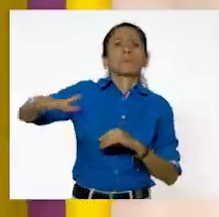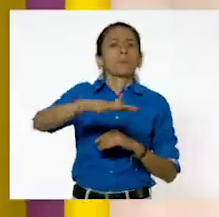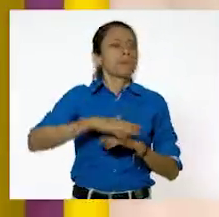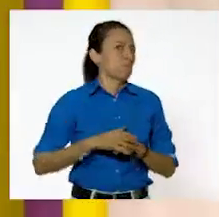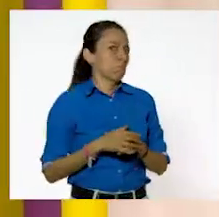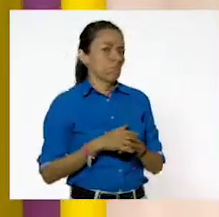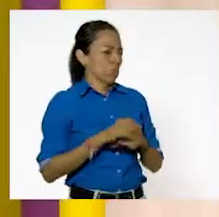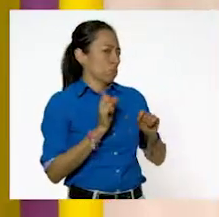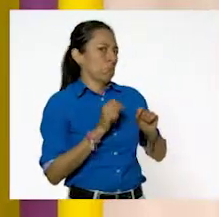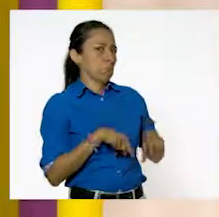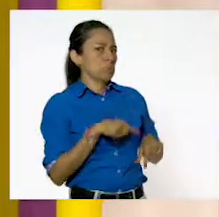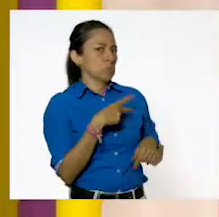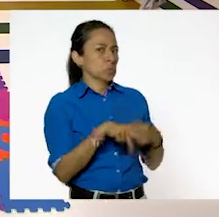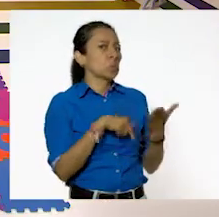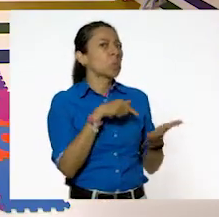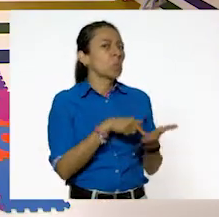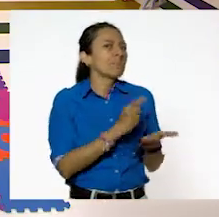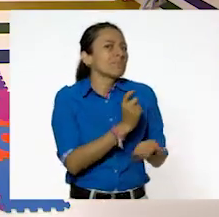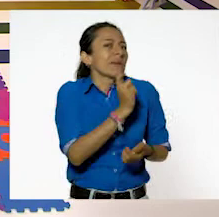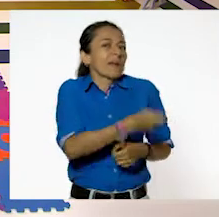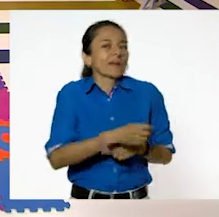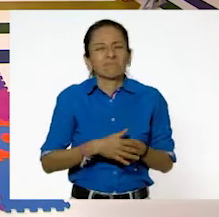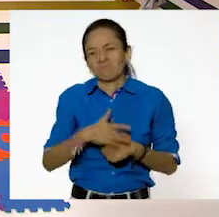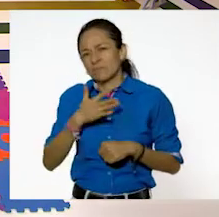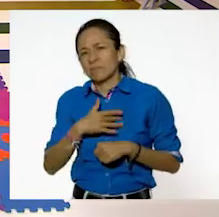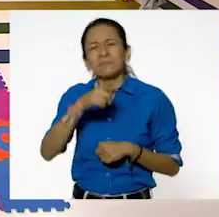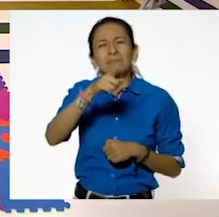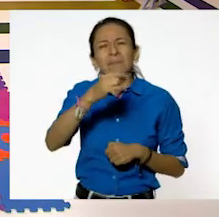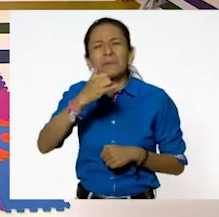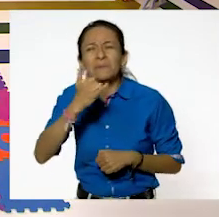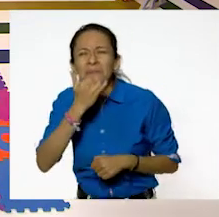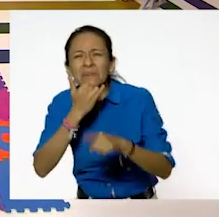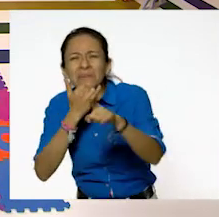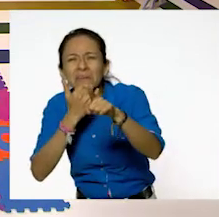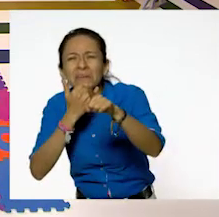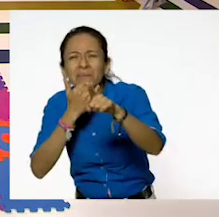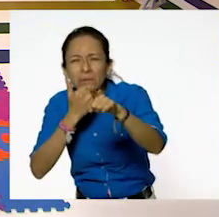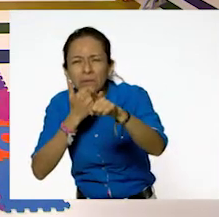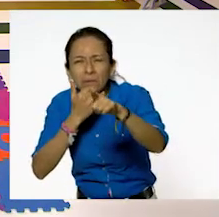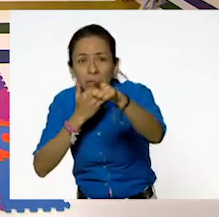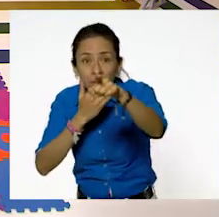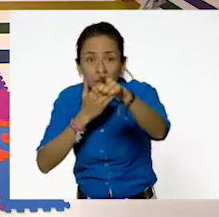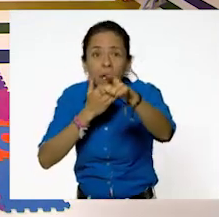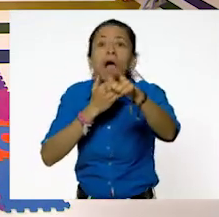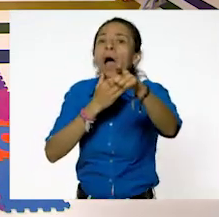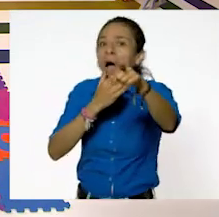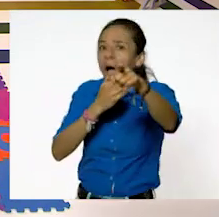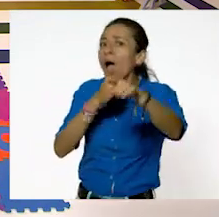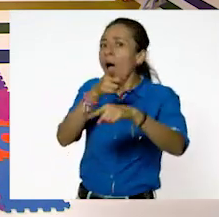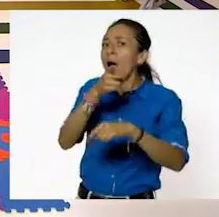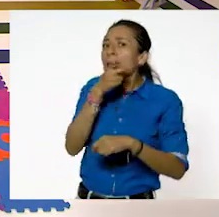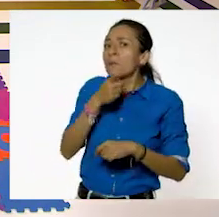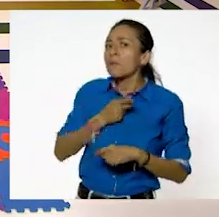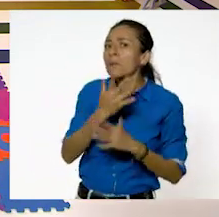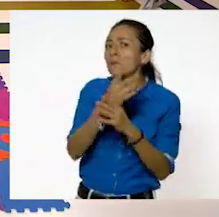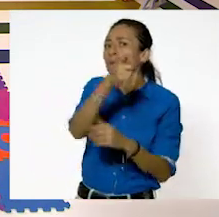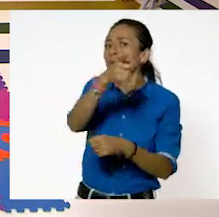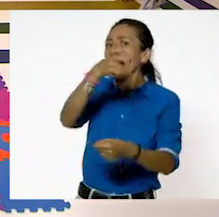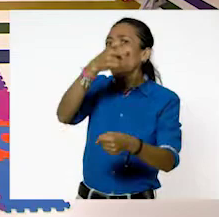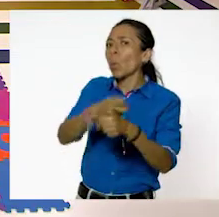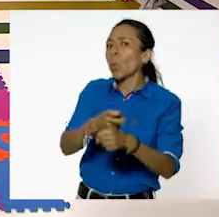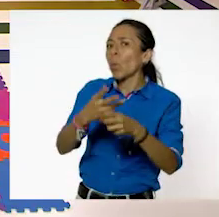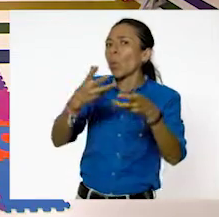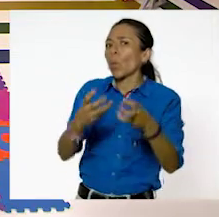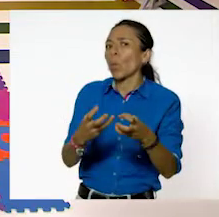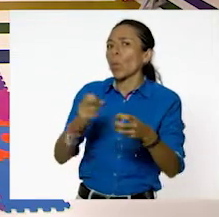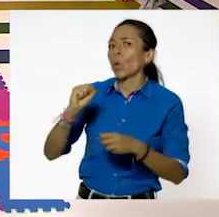creen que corresponda, Pili? Yo creo que... ¿Sólido? ¿A cuál? ¿Sólido? Sí, me están diciendo que al sólido. Entonces, vamos a colocarla en